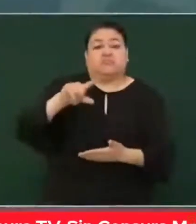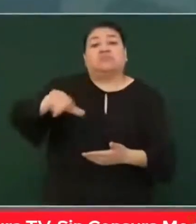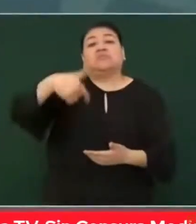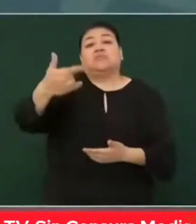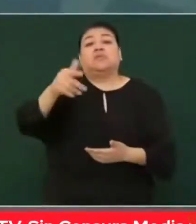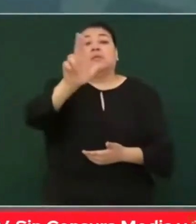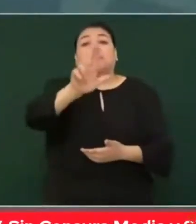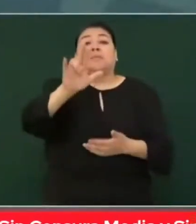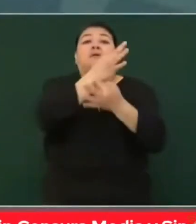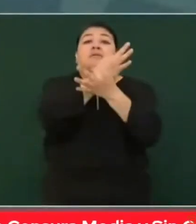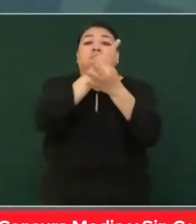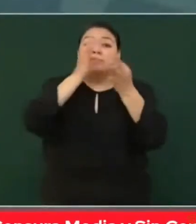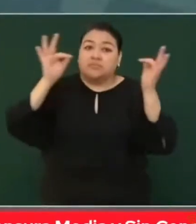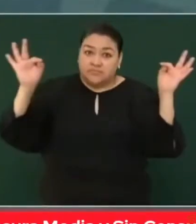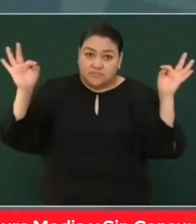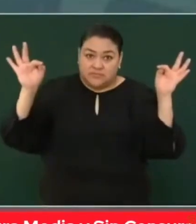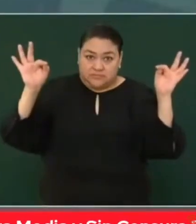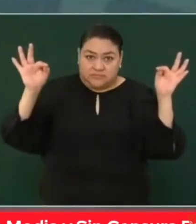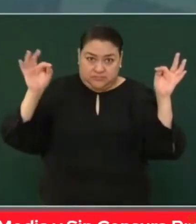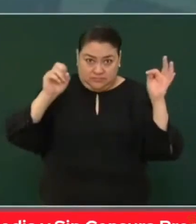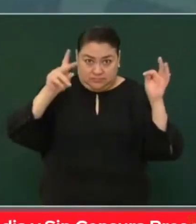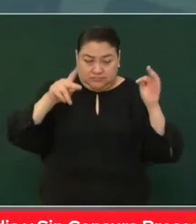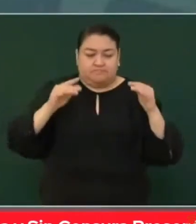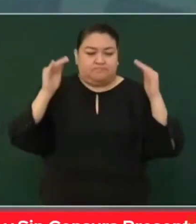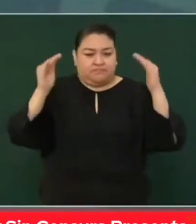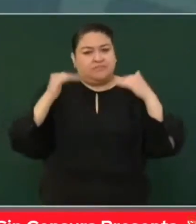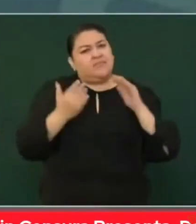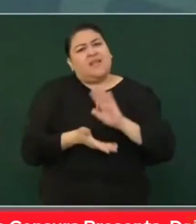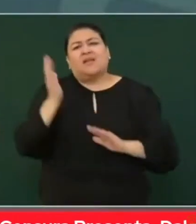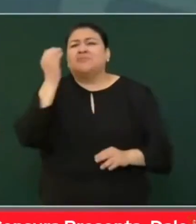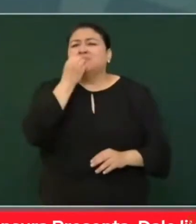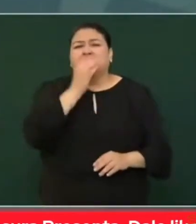martes sobre este asunto. Vámonos a desayunar ya.